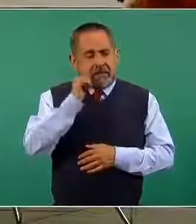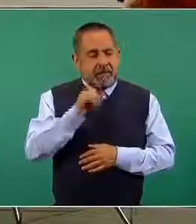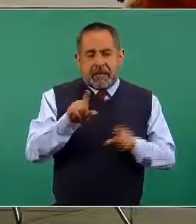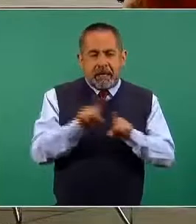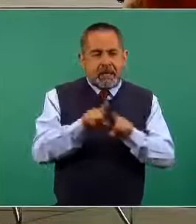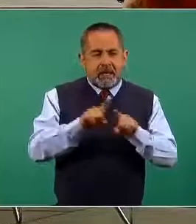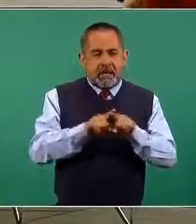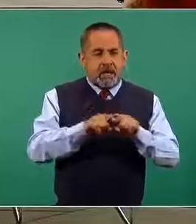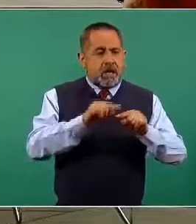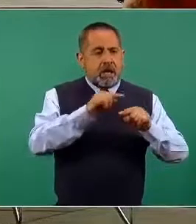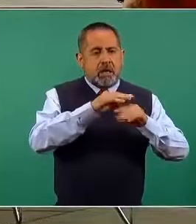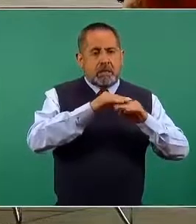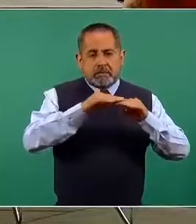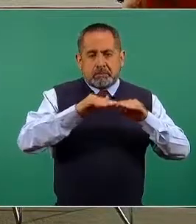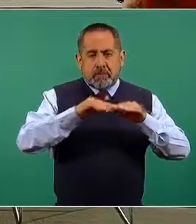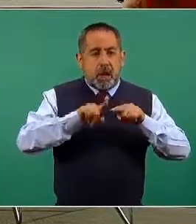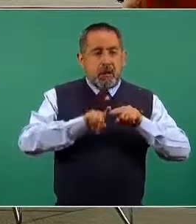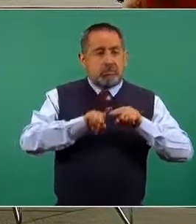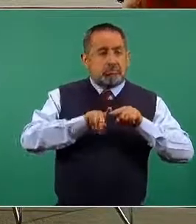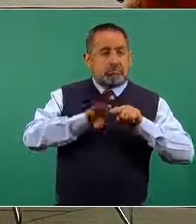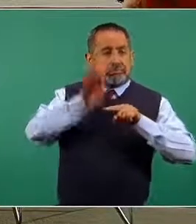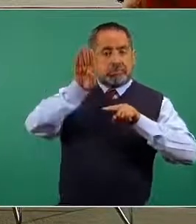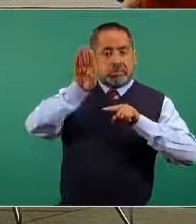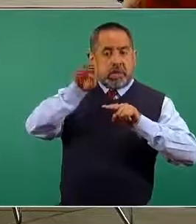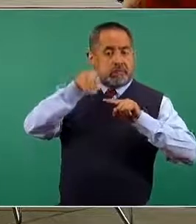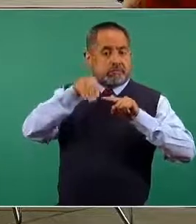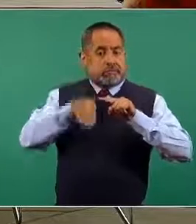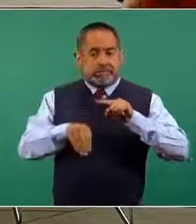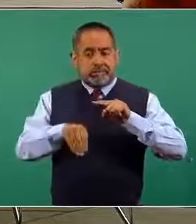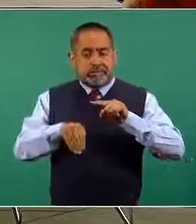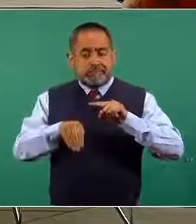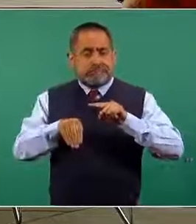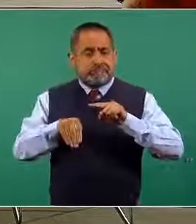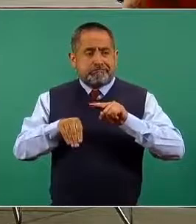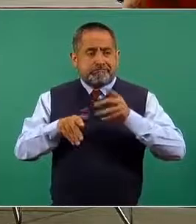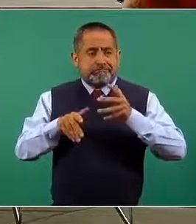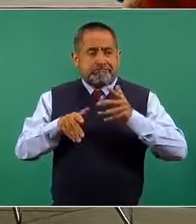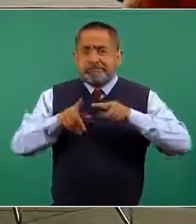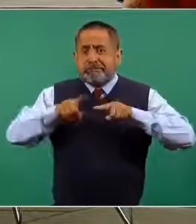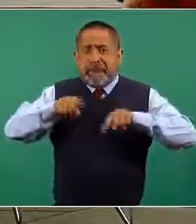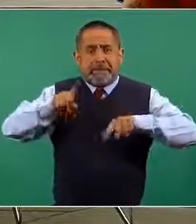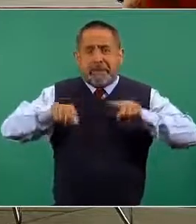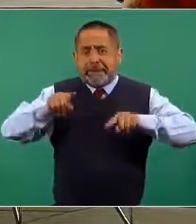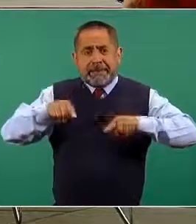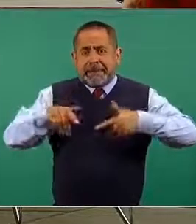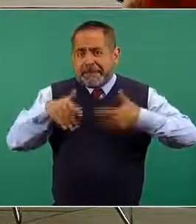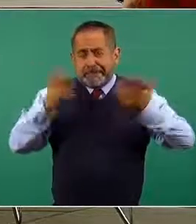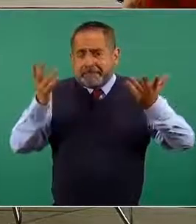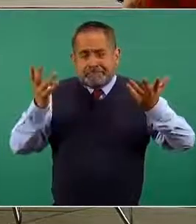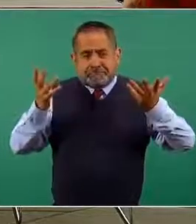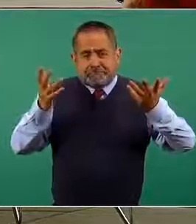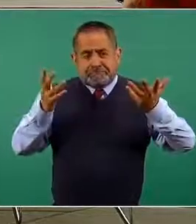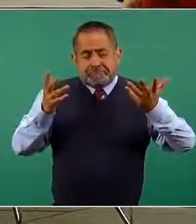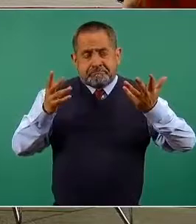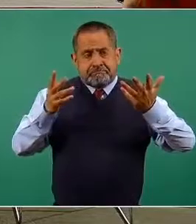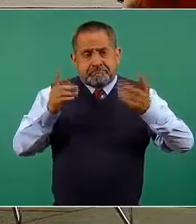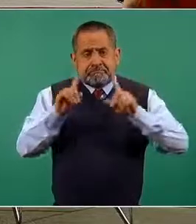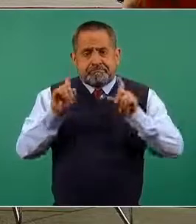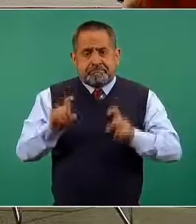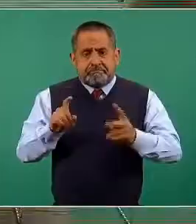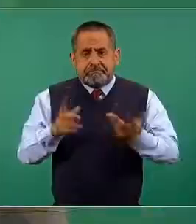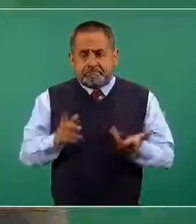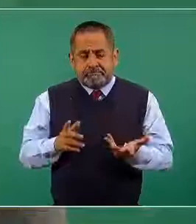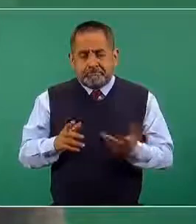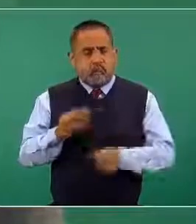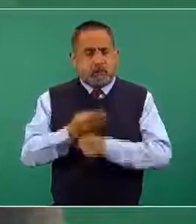o de subir o de bajar. Esto, ¿por qué lo comento? Ahorita que estamos en una situación, digamos,